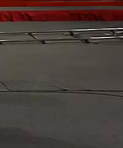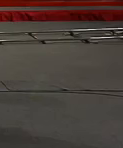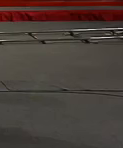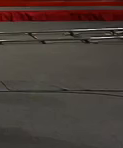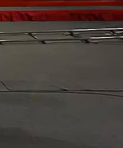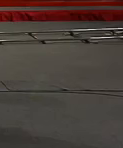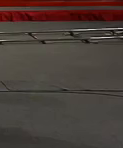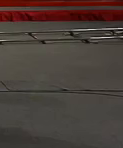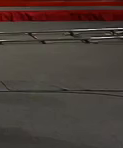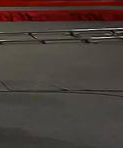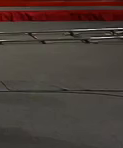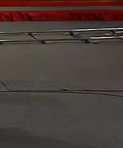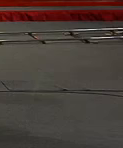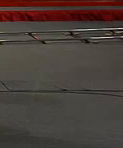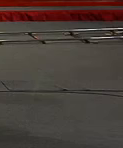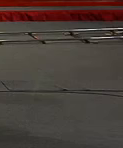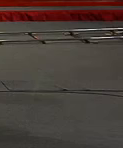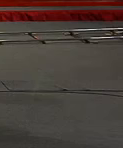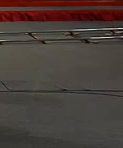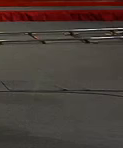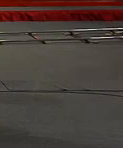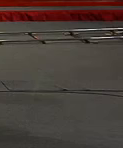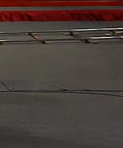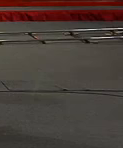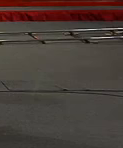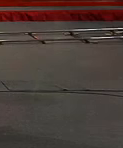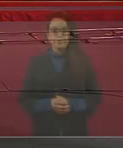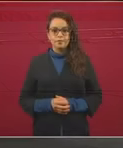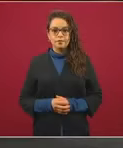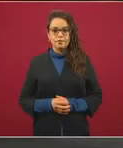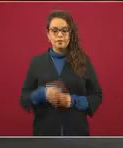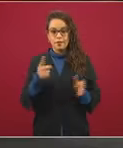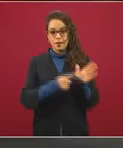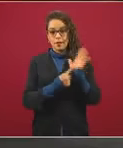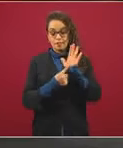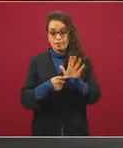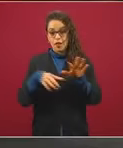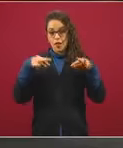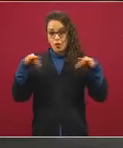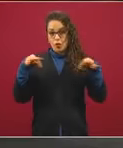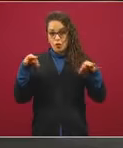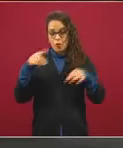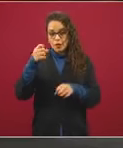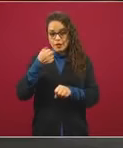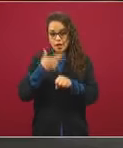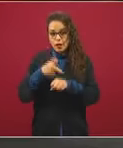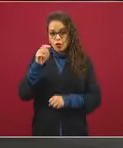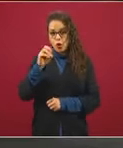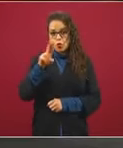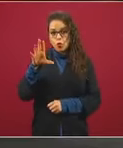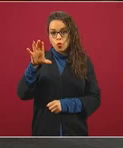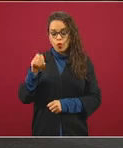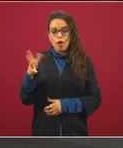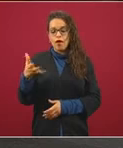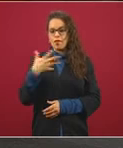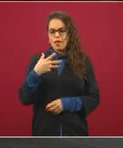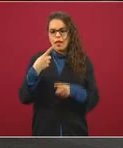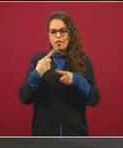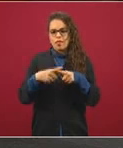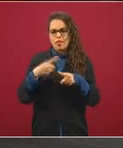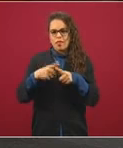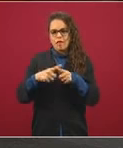ha presentado el secretario Torruco cuenta de muchos, múltiples capítulos.